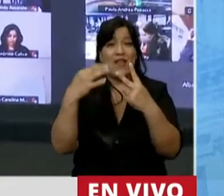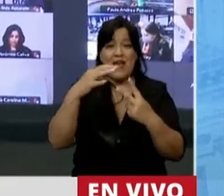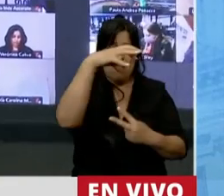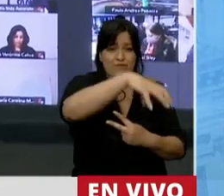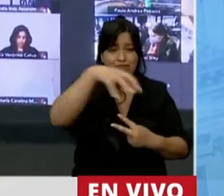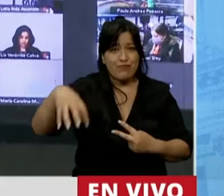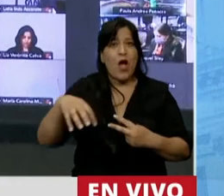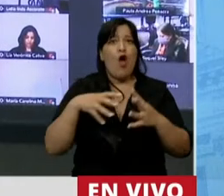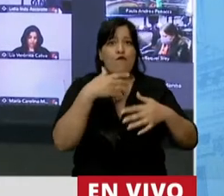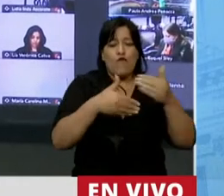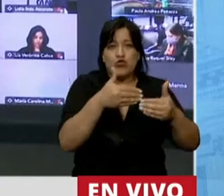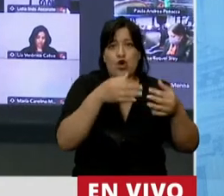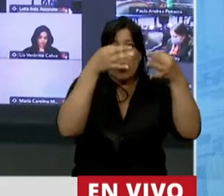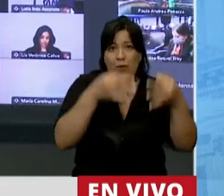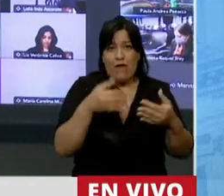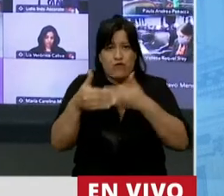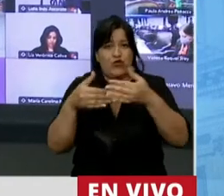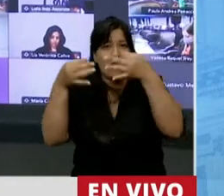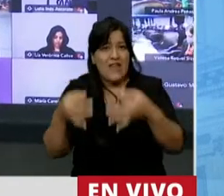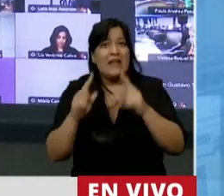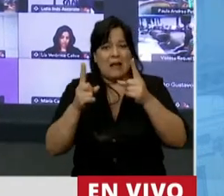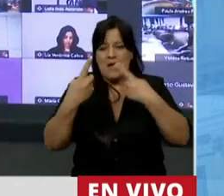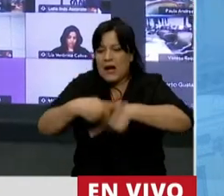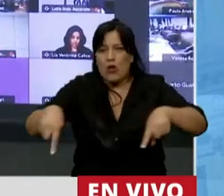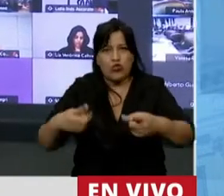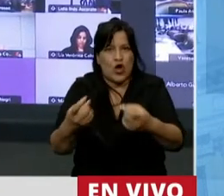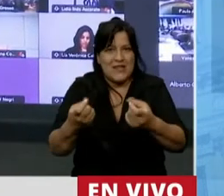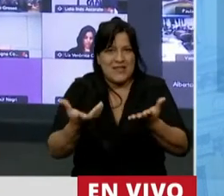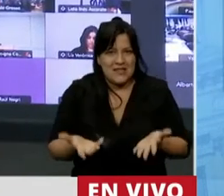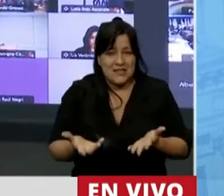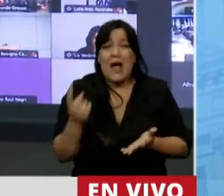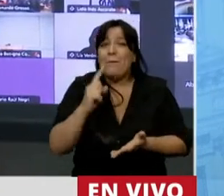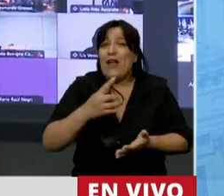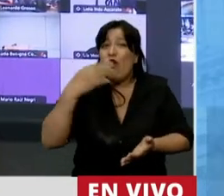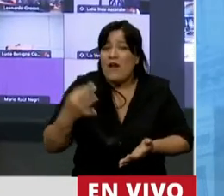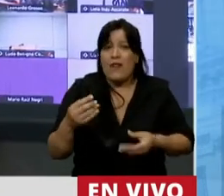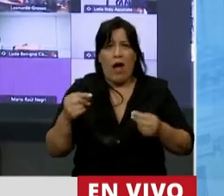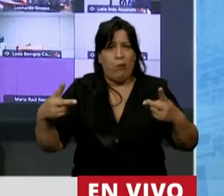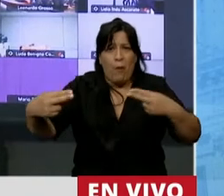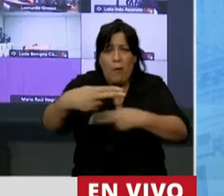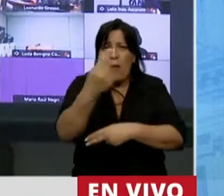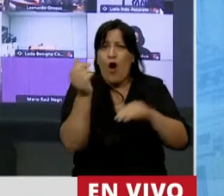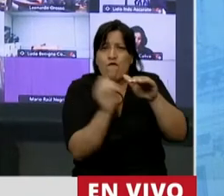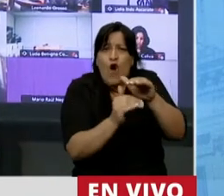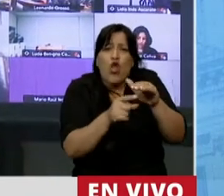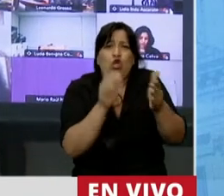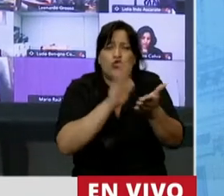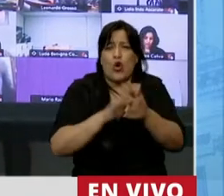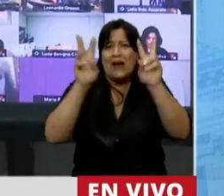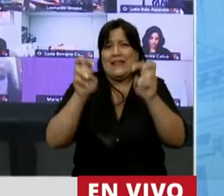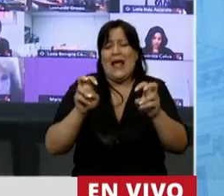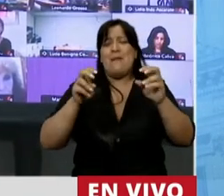funcionen y recursos. Bueno, lo cierto es que se han recortado los fondos para esta temática.